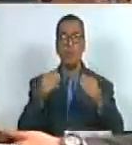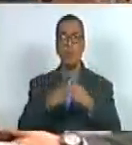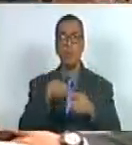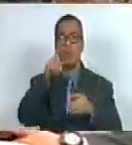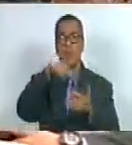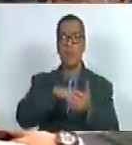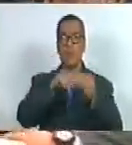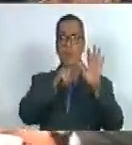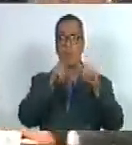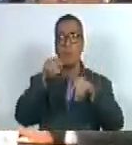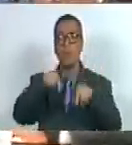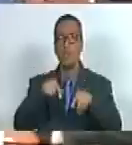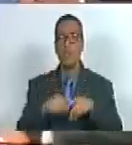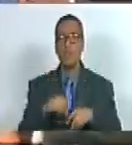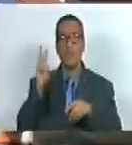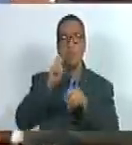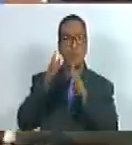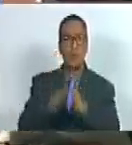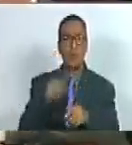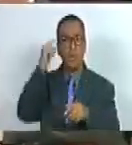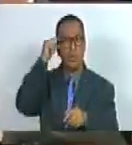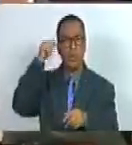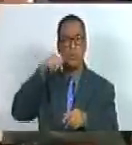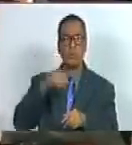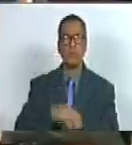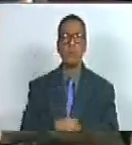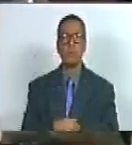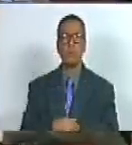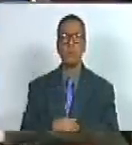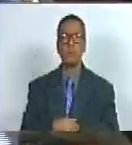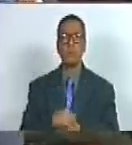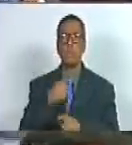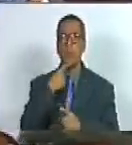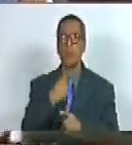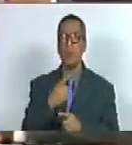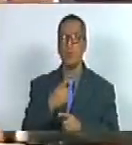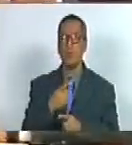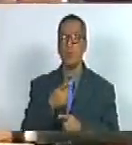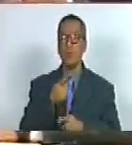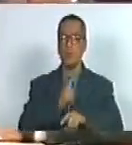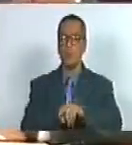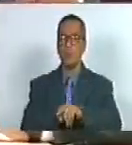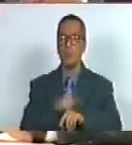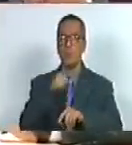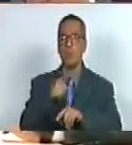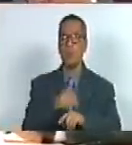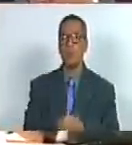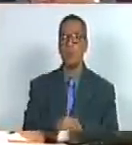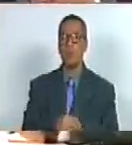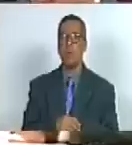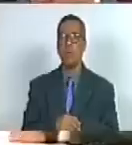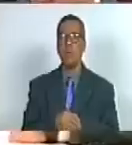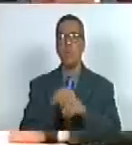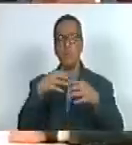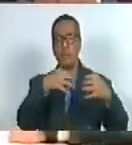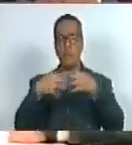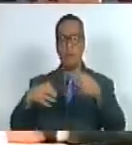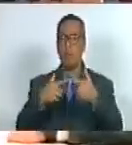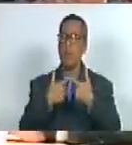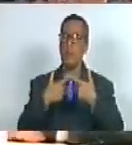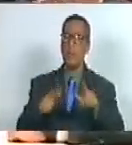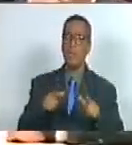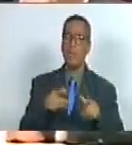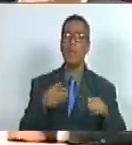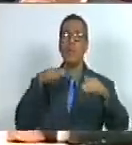XIX como han hecho los venezolanos hoy decía Ho Chi Minh en algún momento que cuando en una guerra de liberación